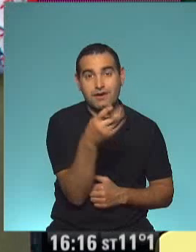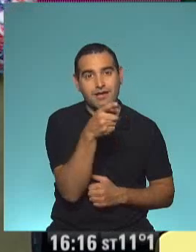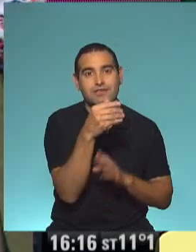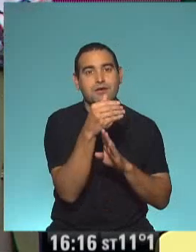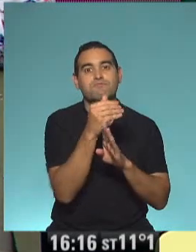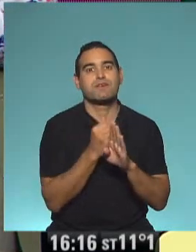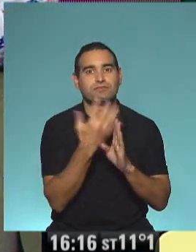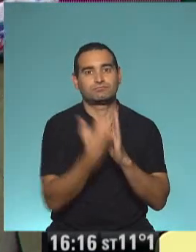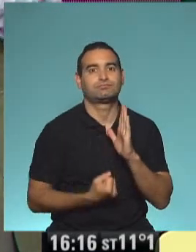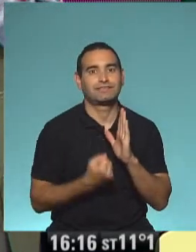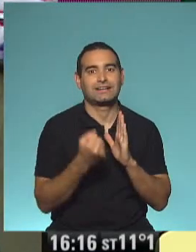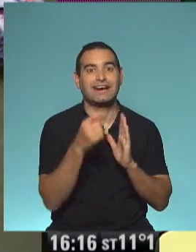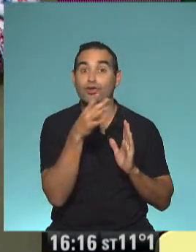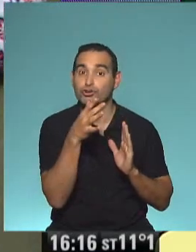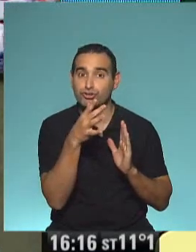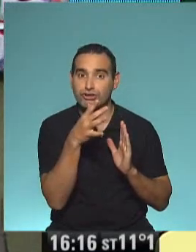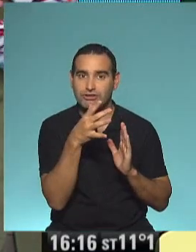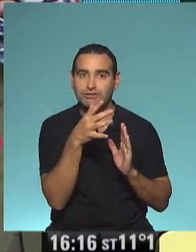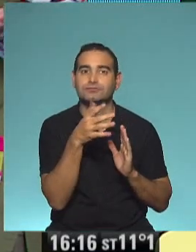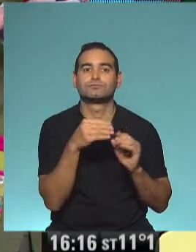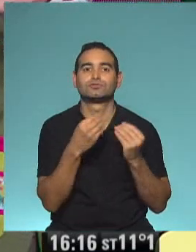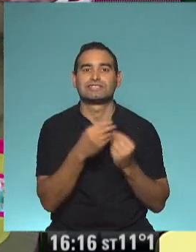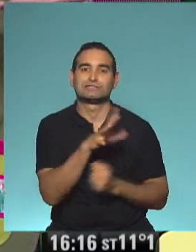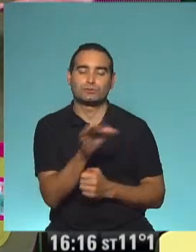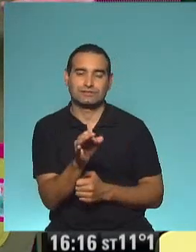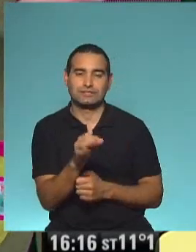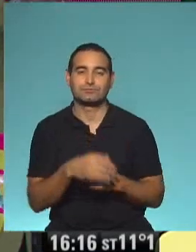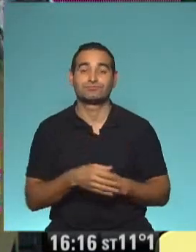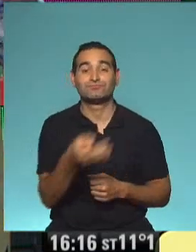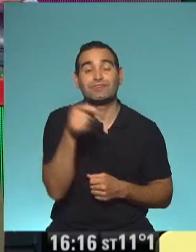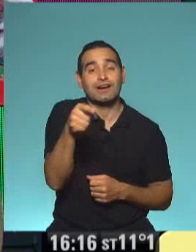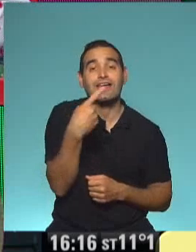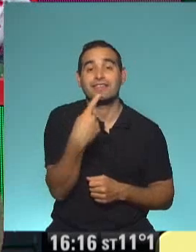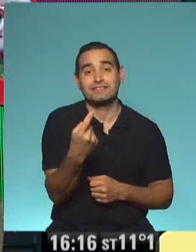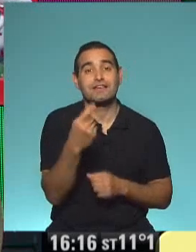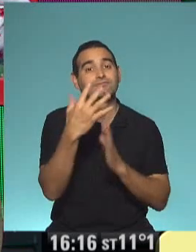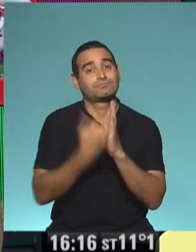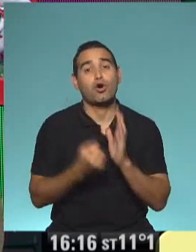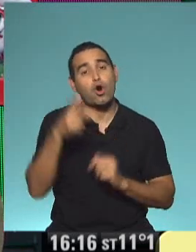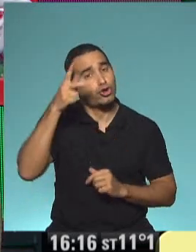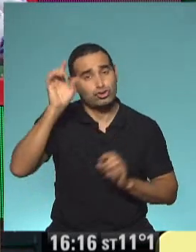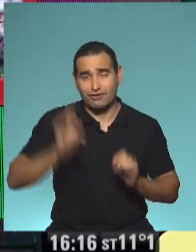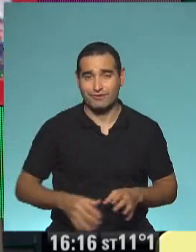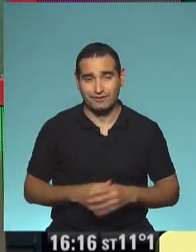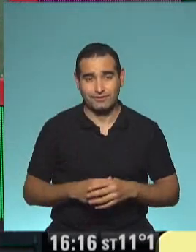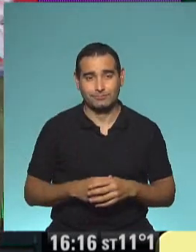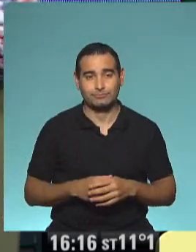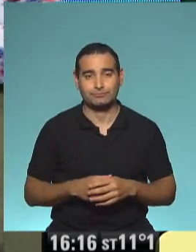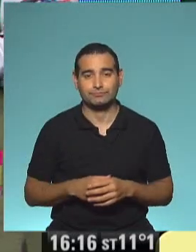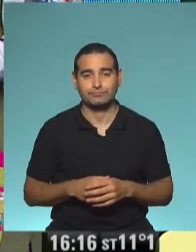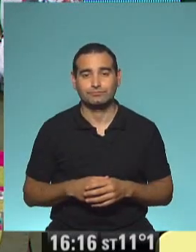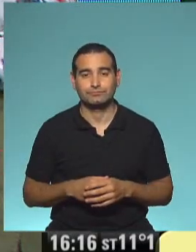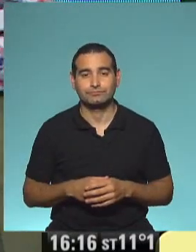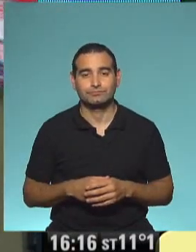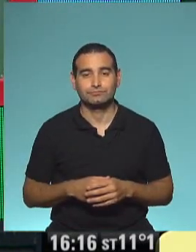restar 14 para llegar al 50. Y acá me piden que le reste 8 nada más. Entonces, va a